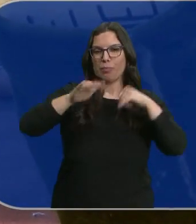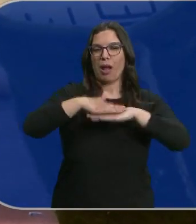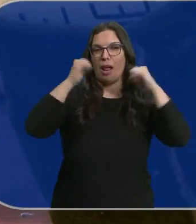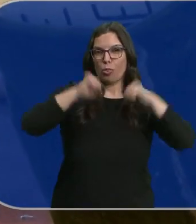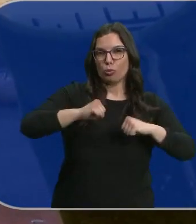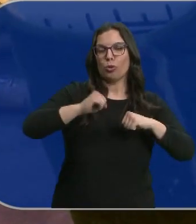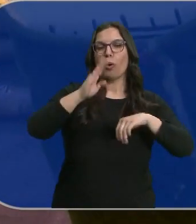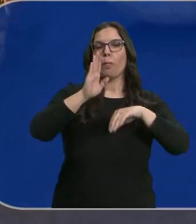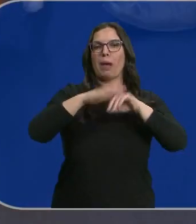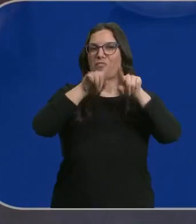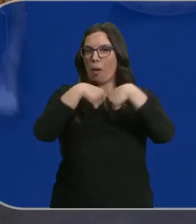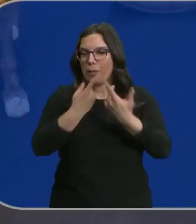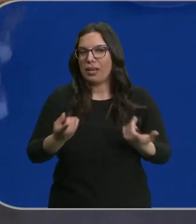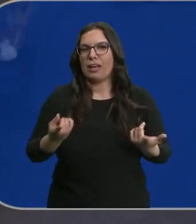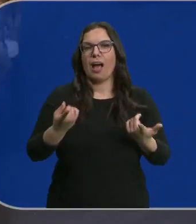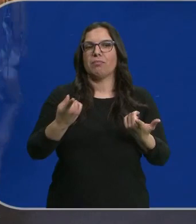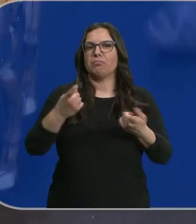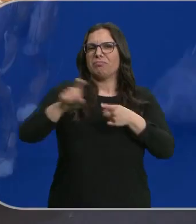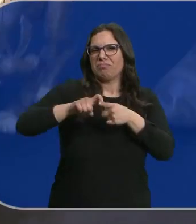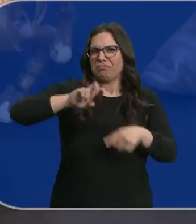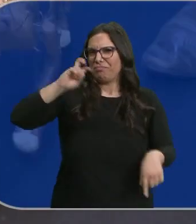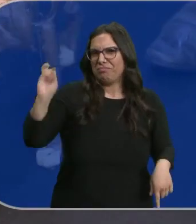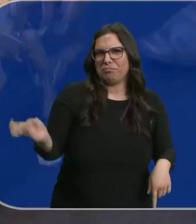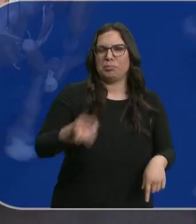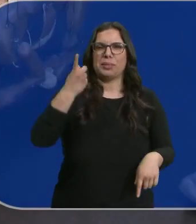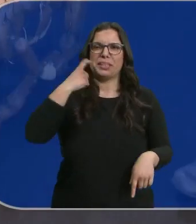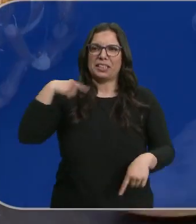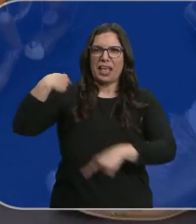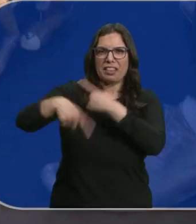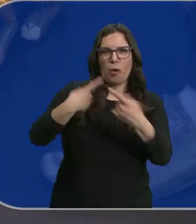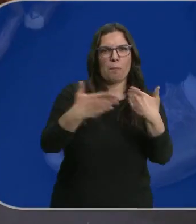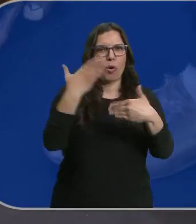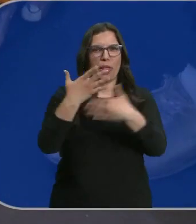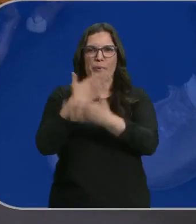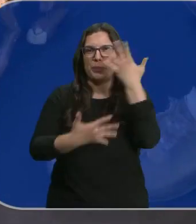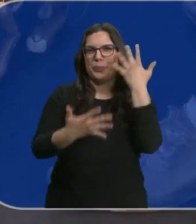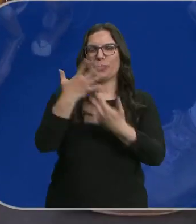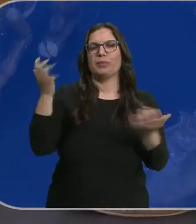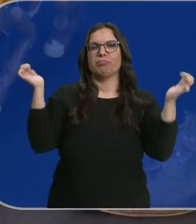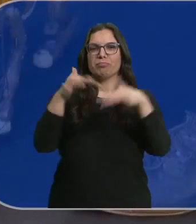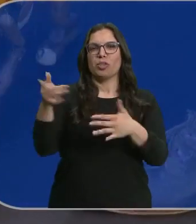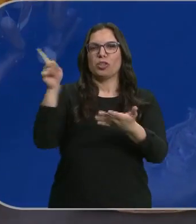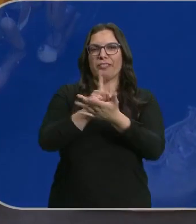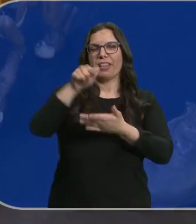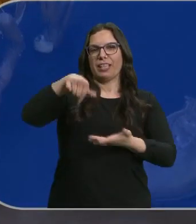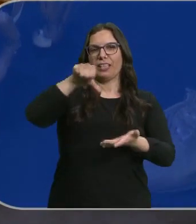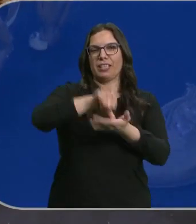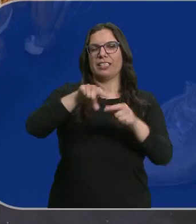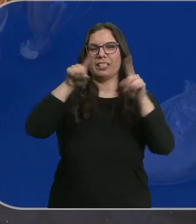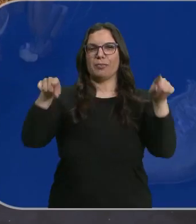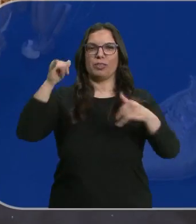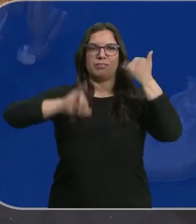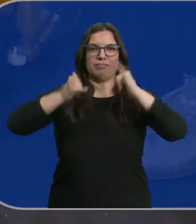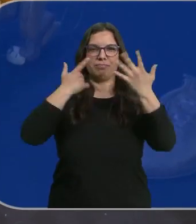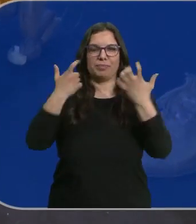adultos, para público familiar, todo tipo de títeres, tradición y vanguardia se darán cita de nuevo en Segovia, en